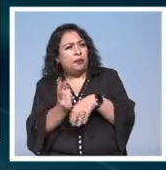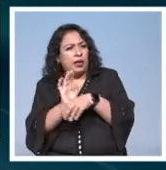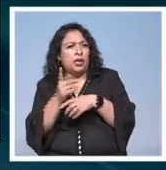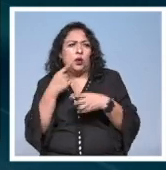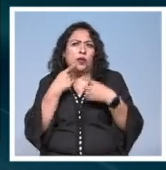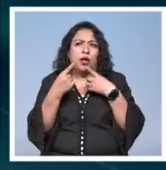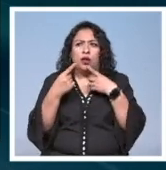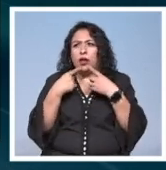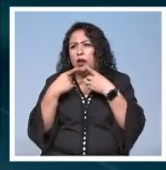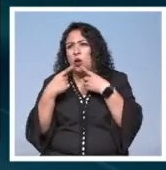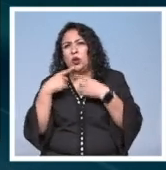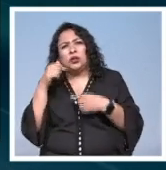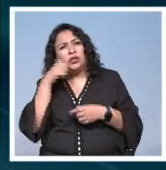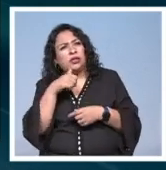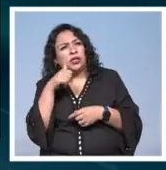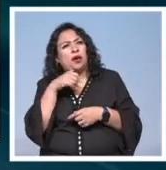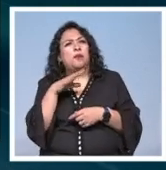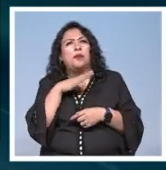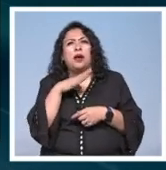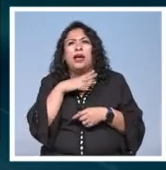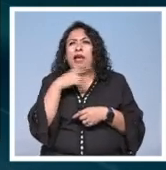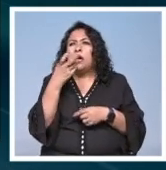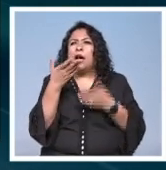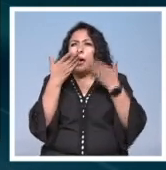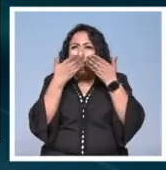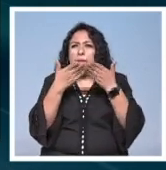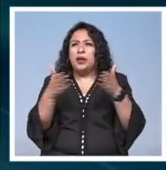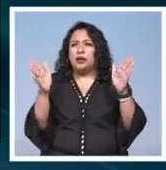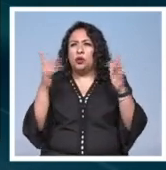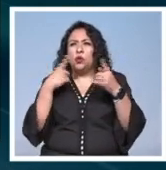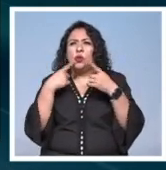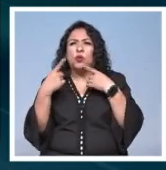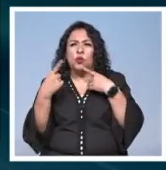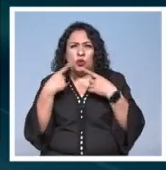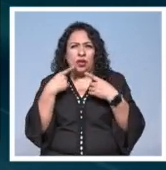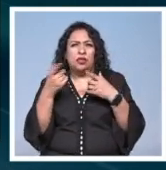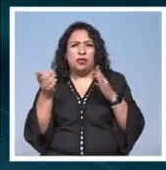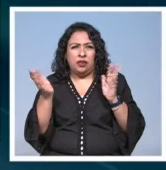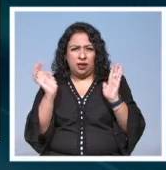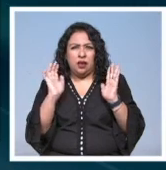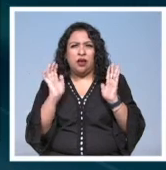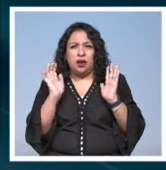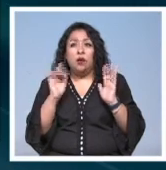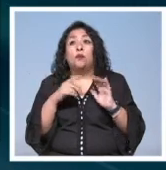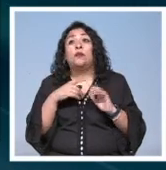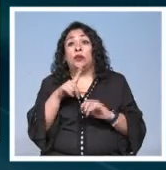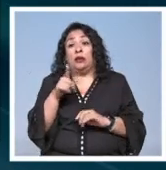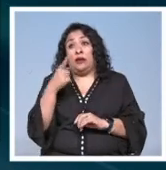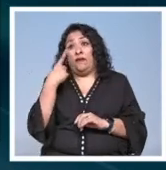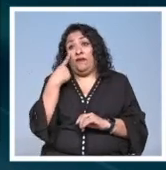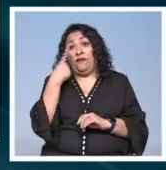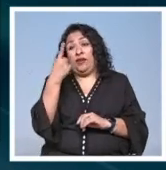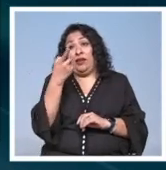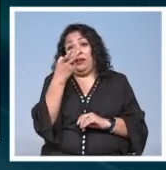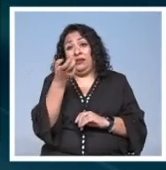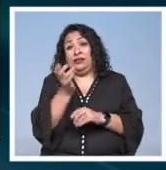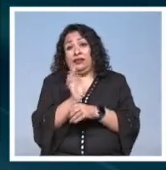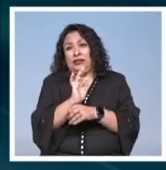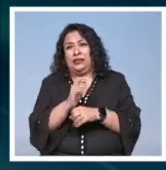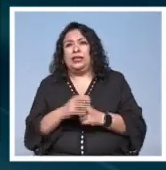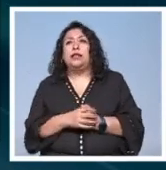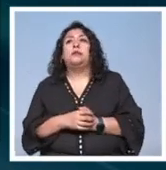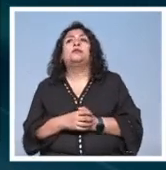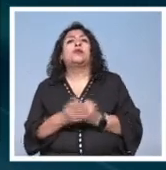dialogar, ¿no? Siempre tener como esta apertura del diálogo después de ver una obra cinematográfica.